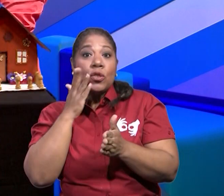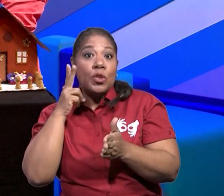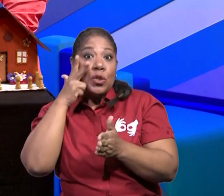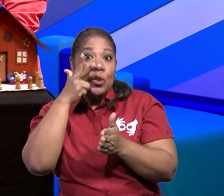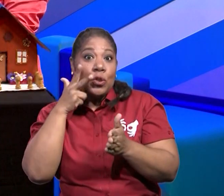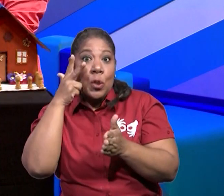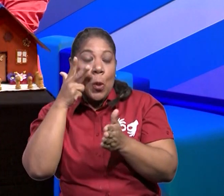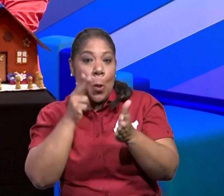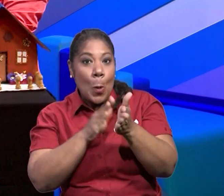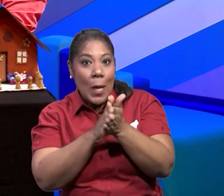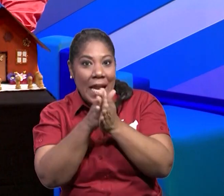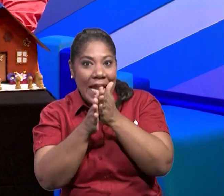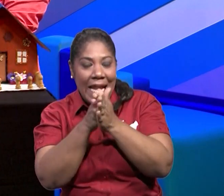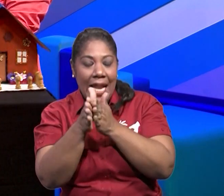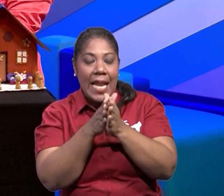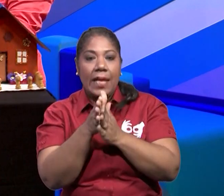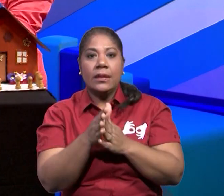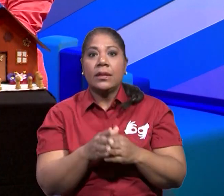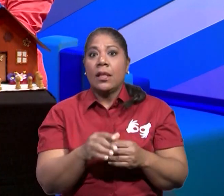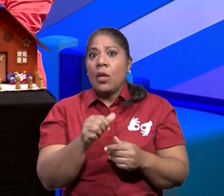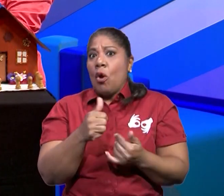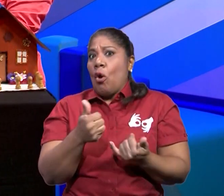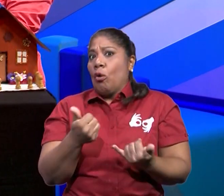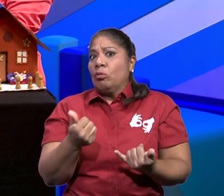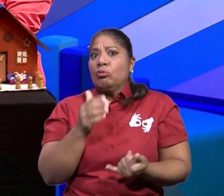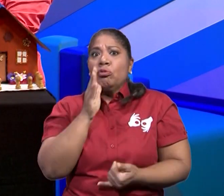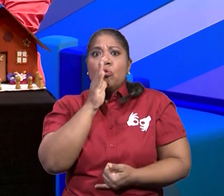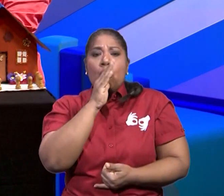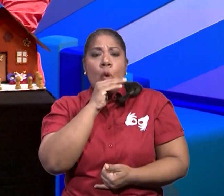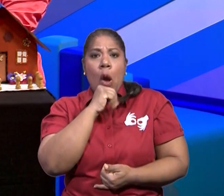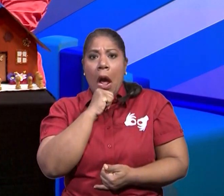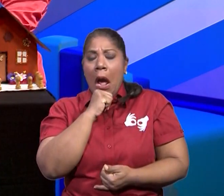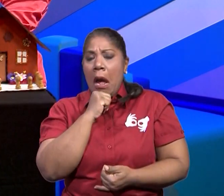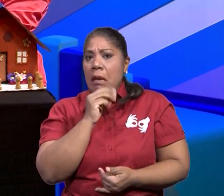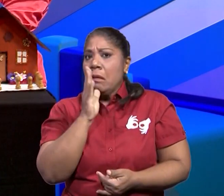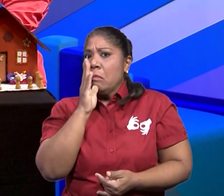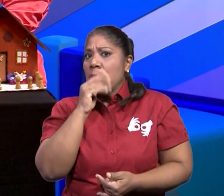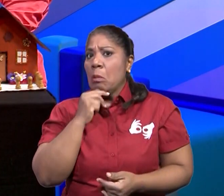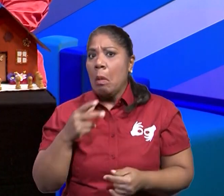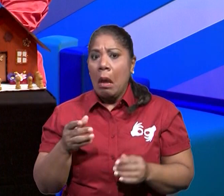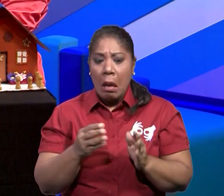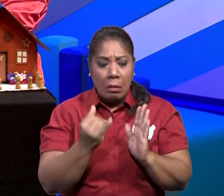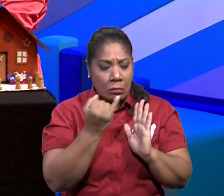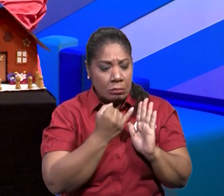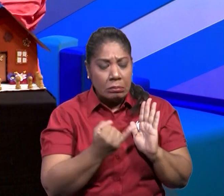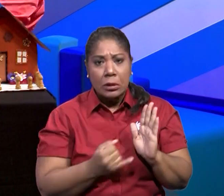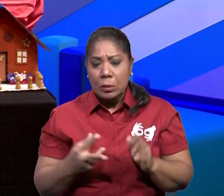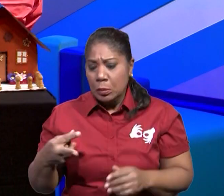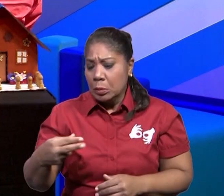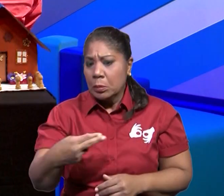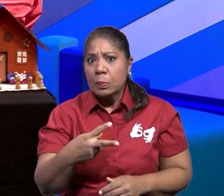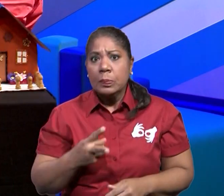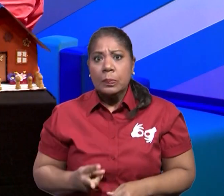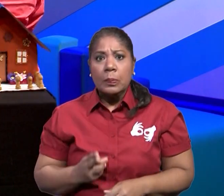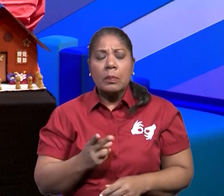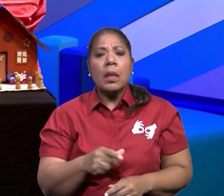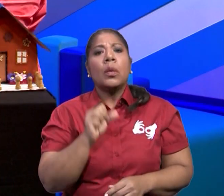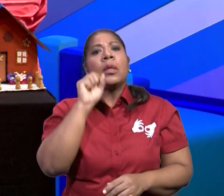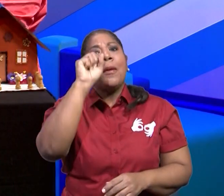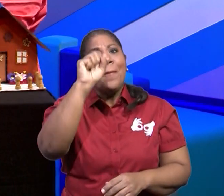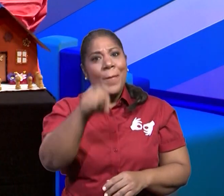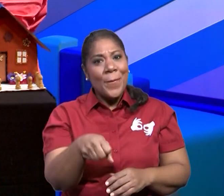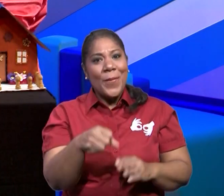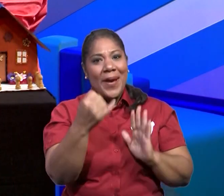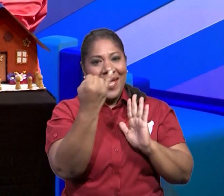pueden dibujar. Porque algunos niños también son creativos y pueden dibujar las casas. ¿Qué van a hacer con los niños con